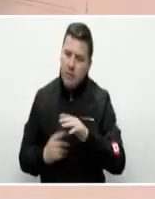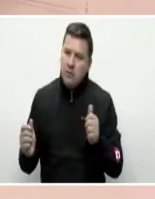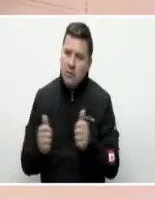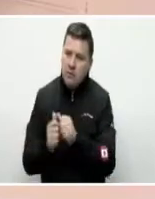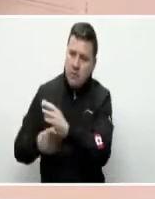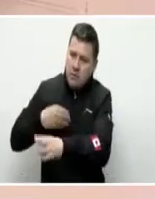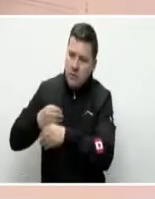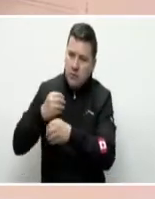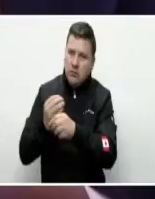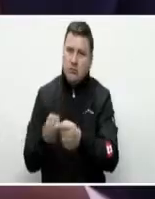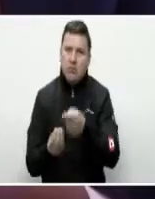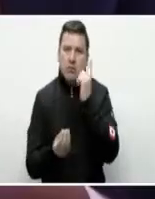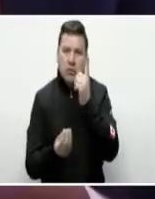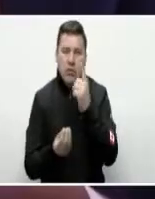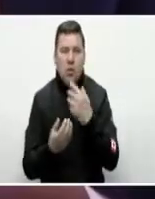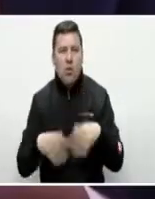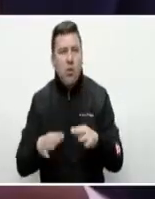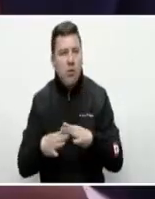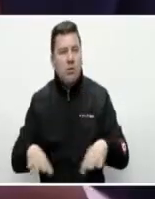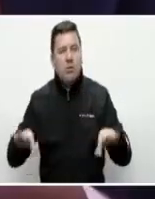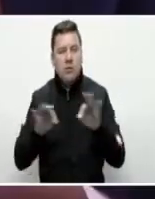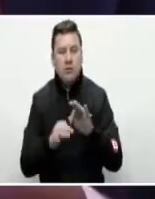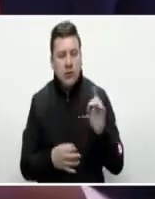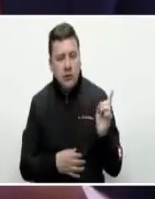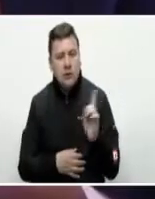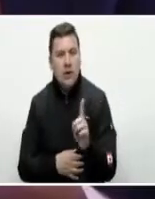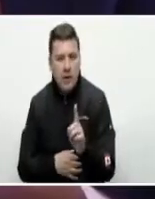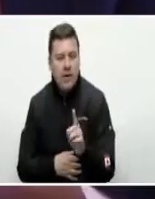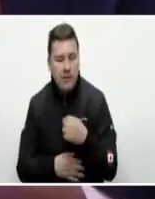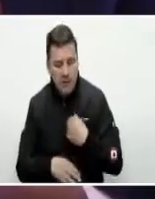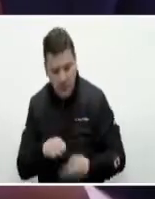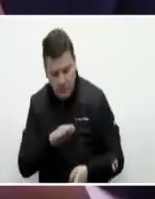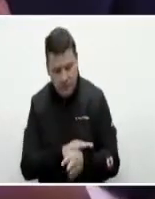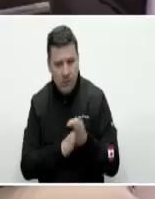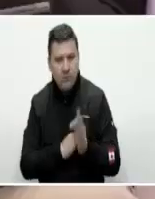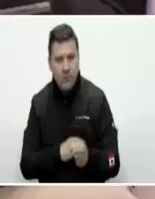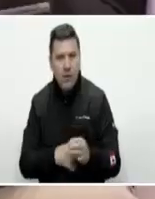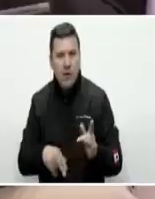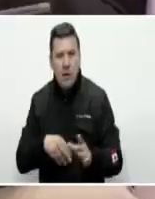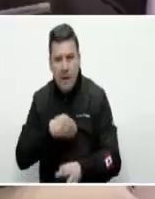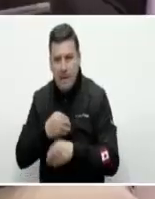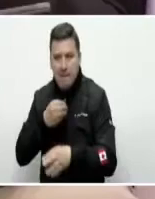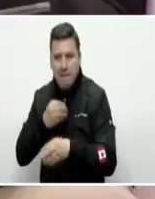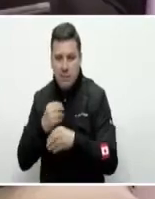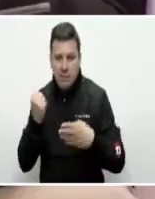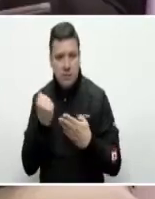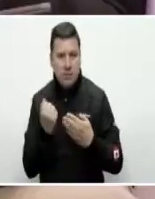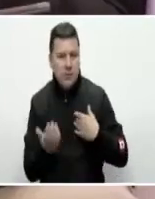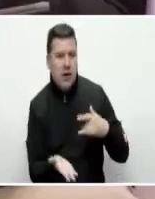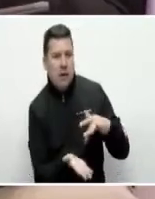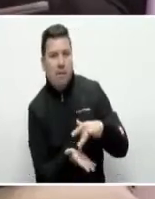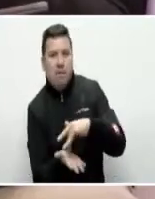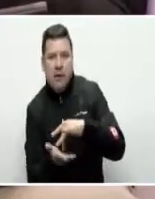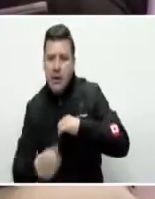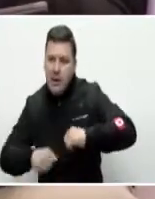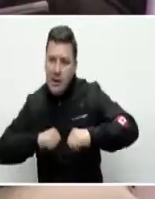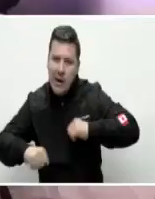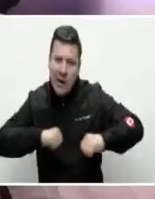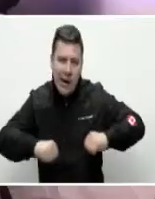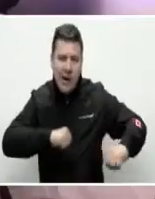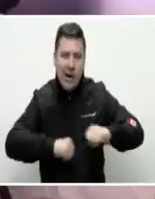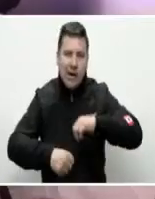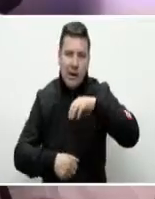implementando esa política, es una política que lleva algunos años, pero celebro que se esté implementando y el SENA va a participar activamente